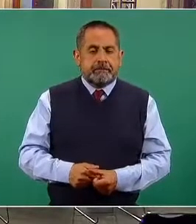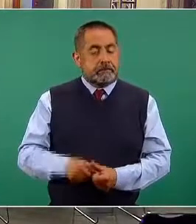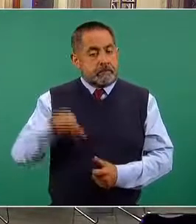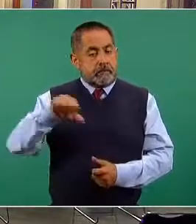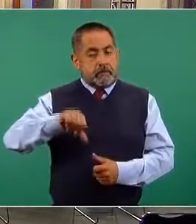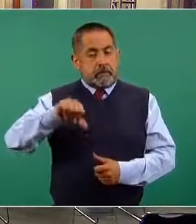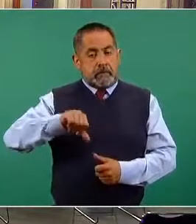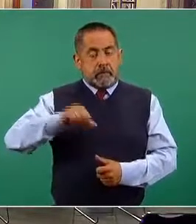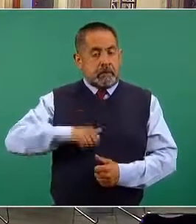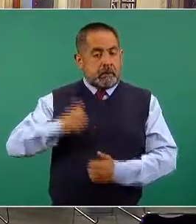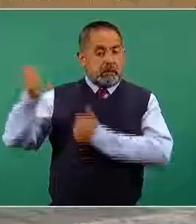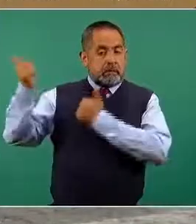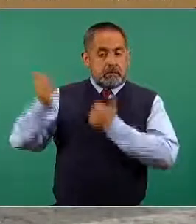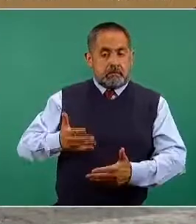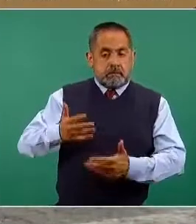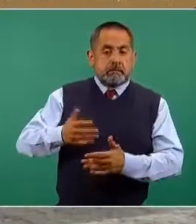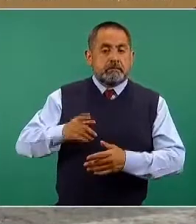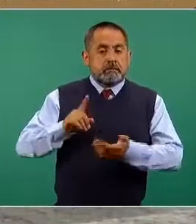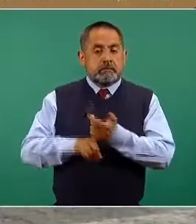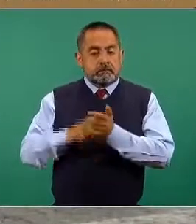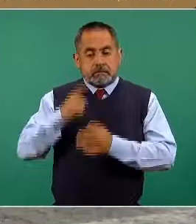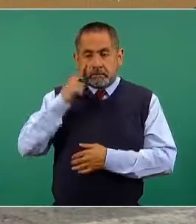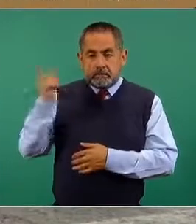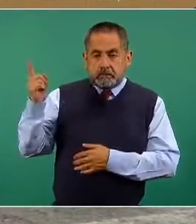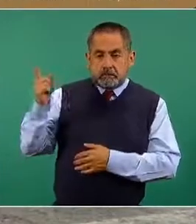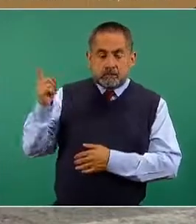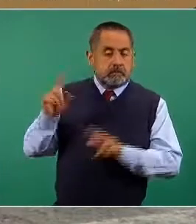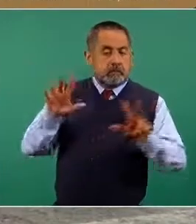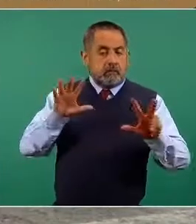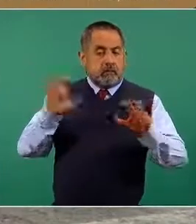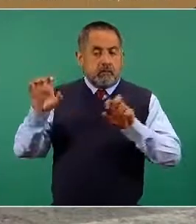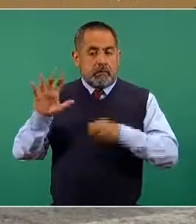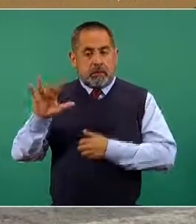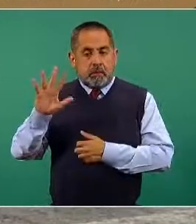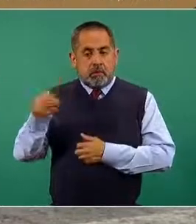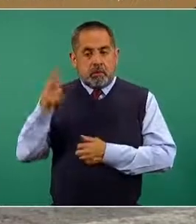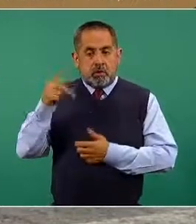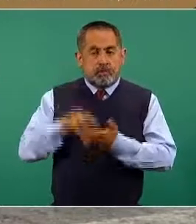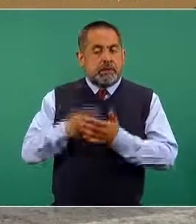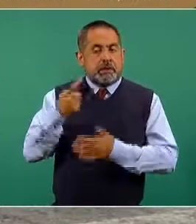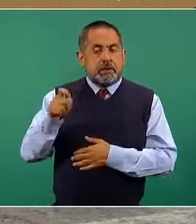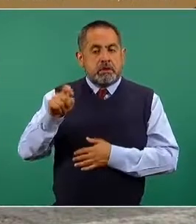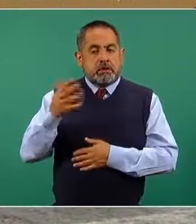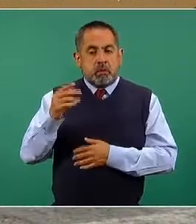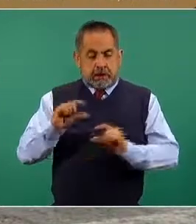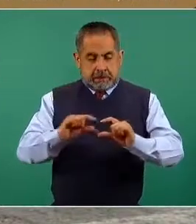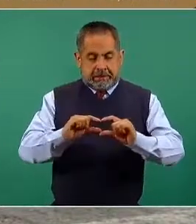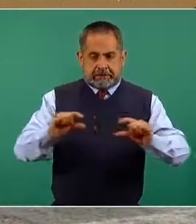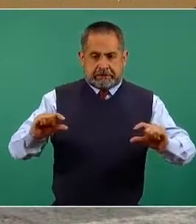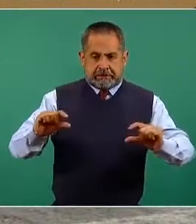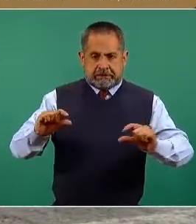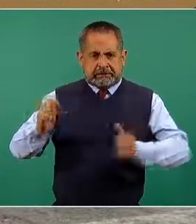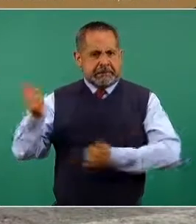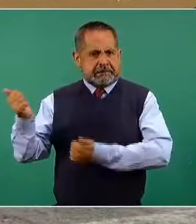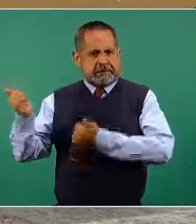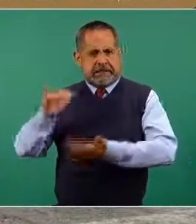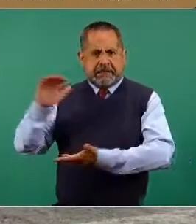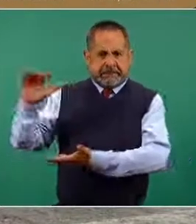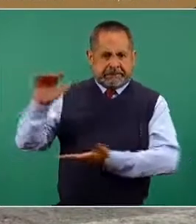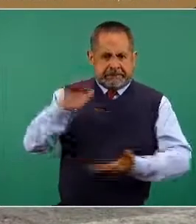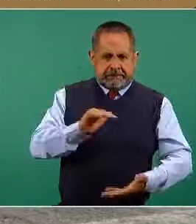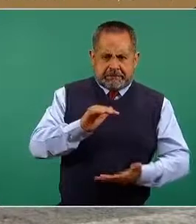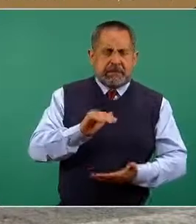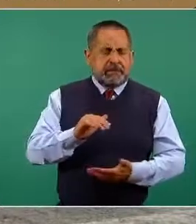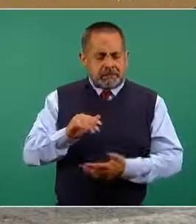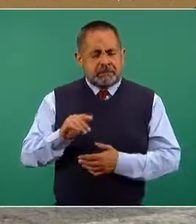Hoy recibimos en México 852 mil 150 dosis, un nuevo embarque de